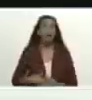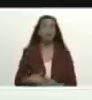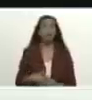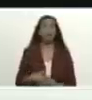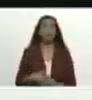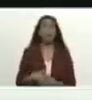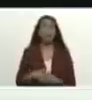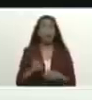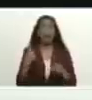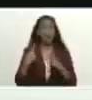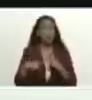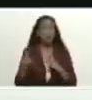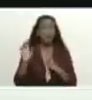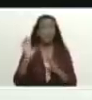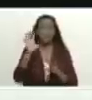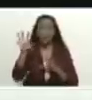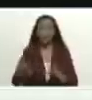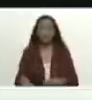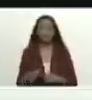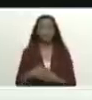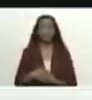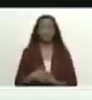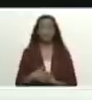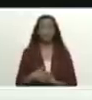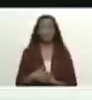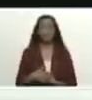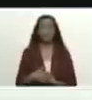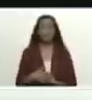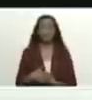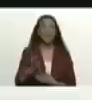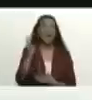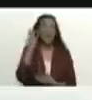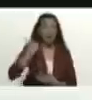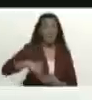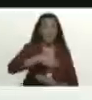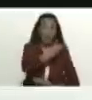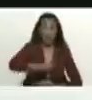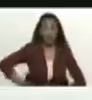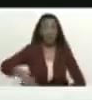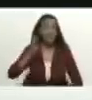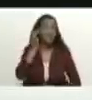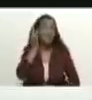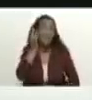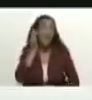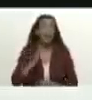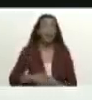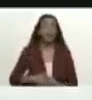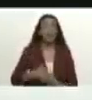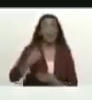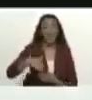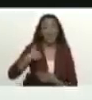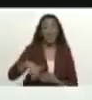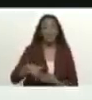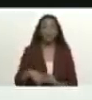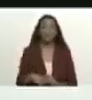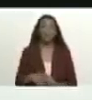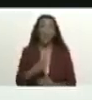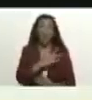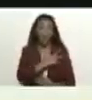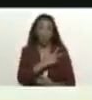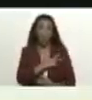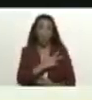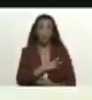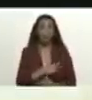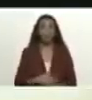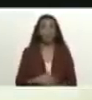Correa a Cristina Kirchner a Pepe Mujica a Lula Da Silva a